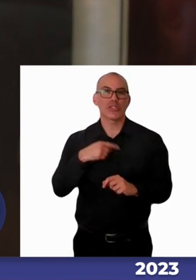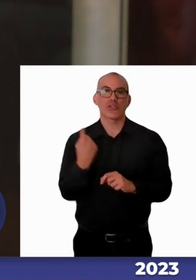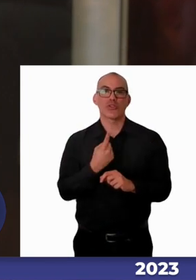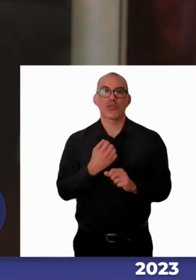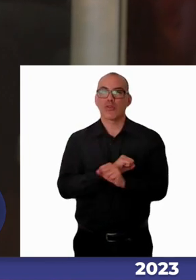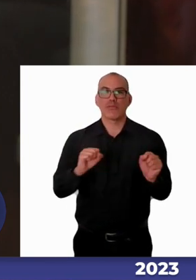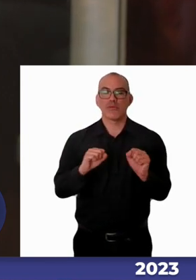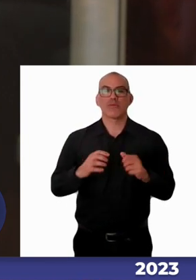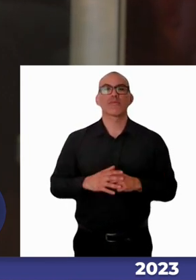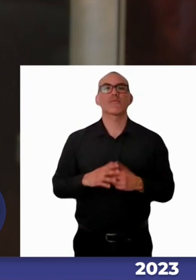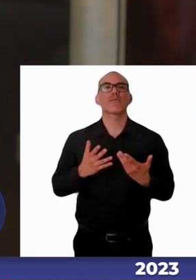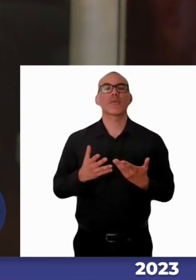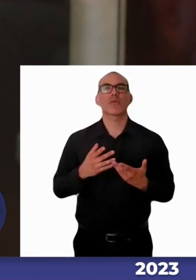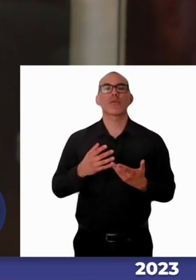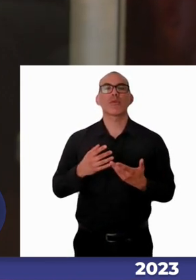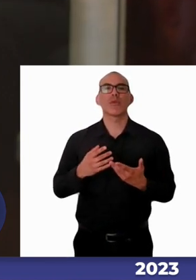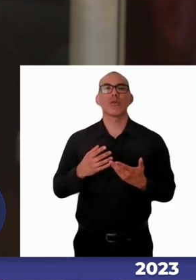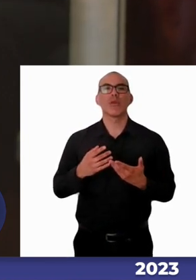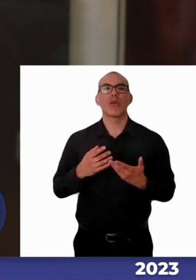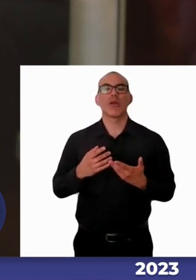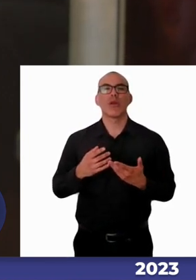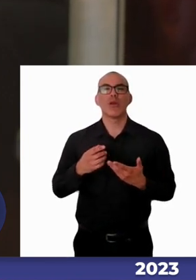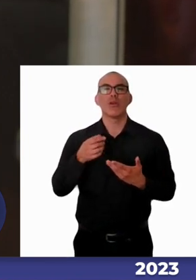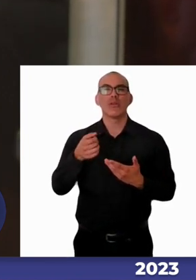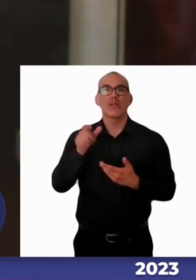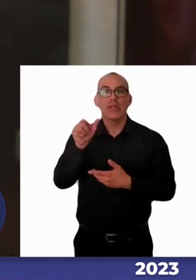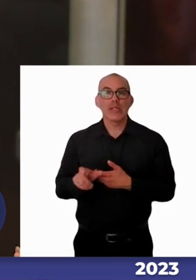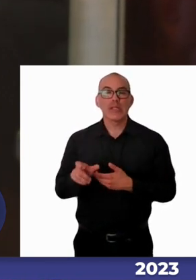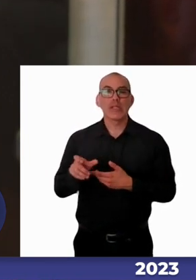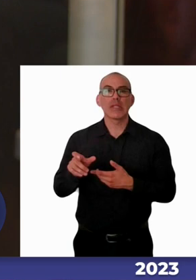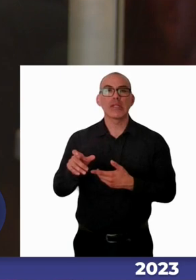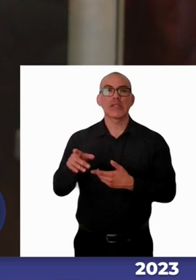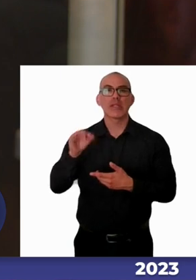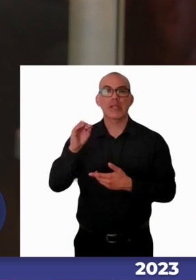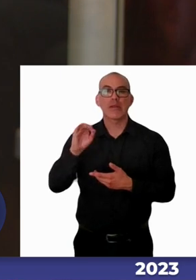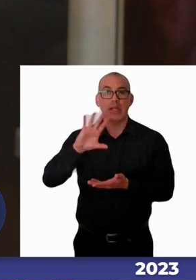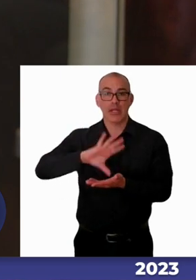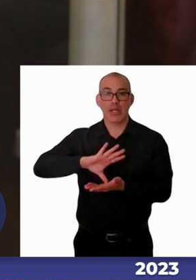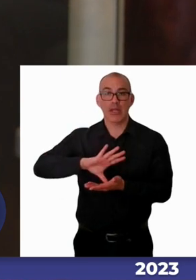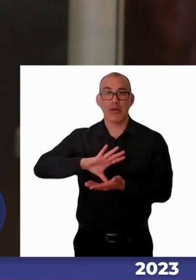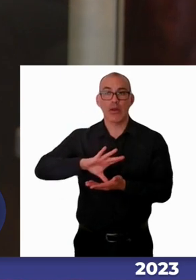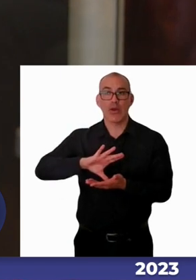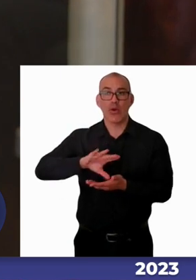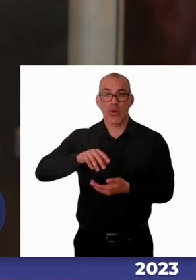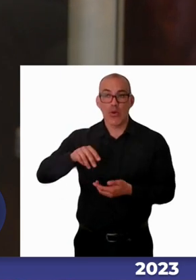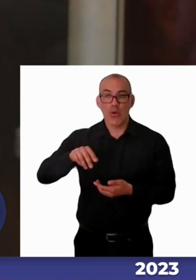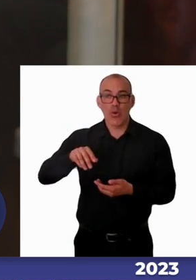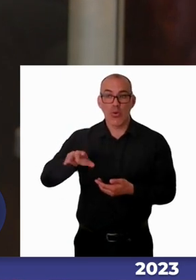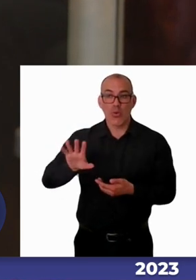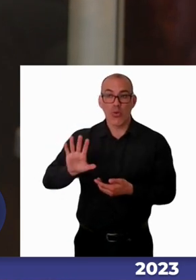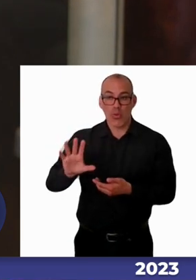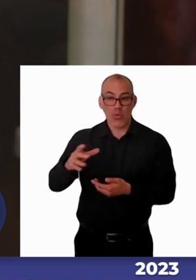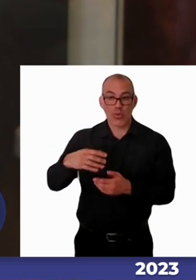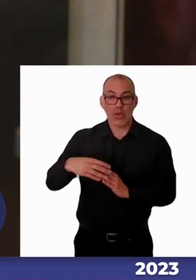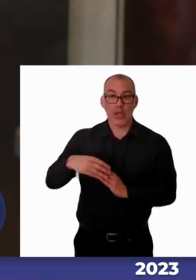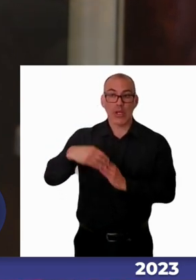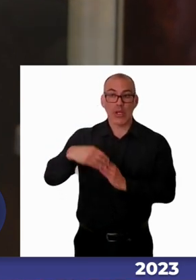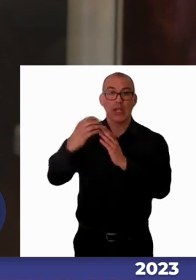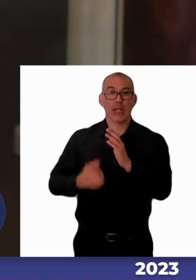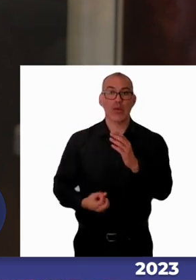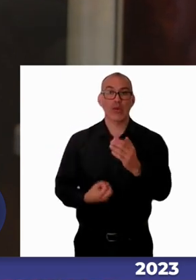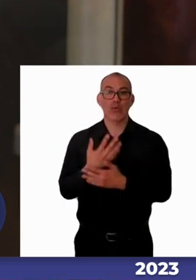discapacidad en el país y están liderando una iniciativa nueva que me imagino que